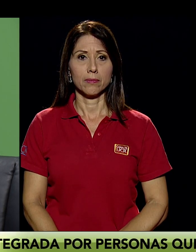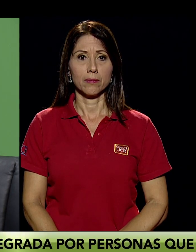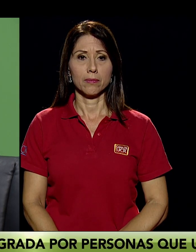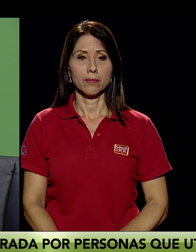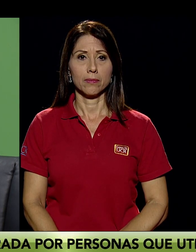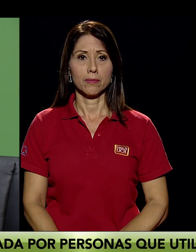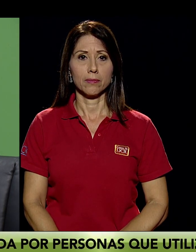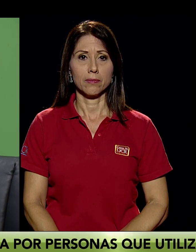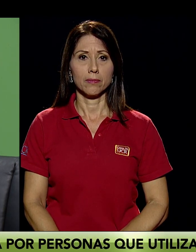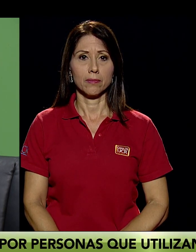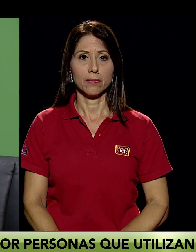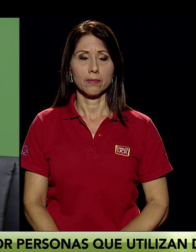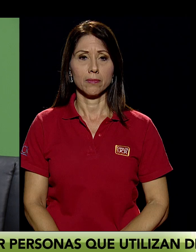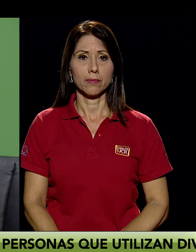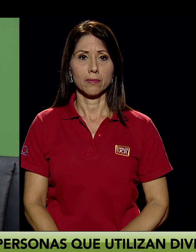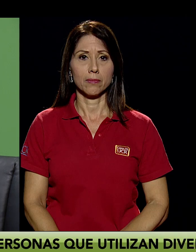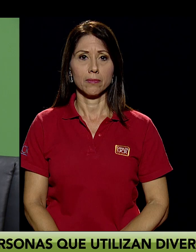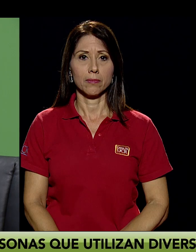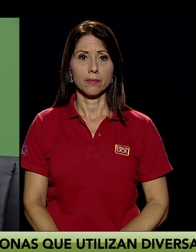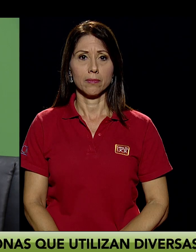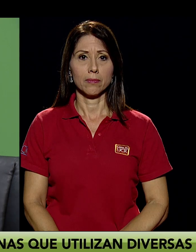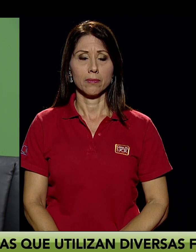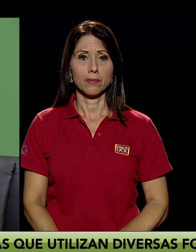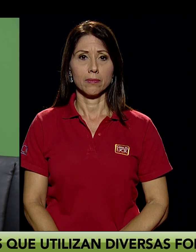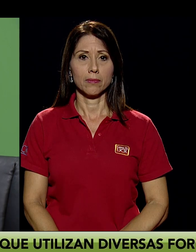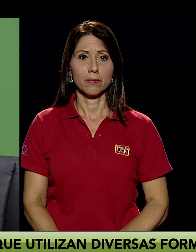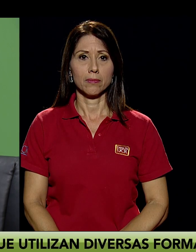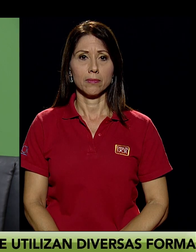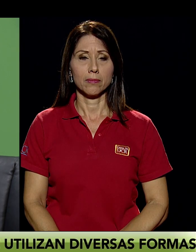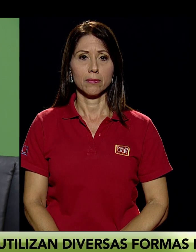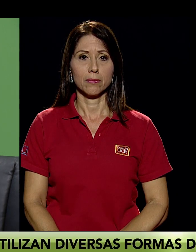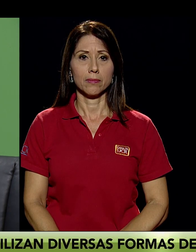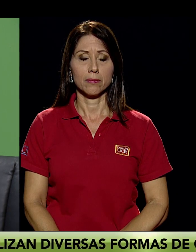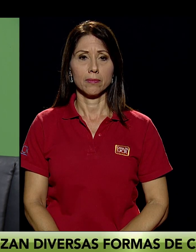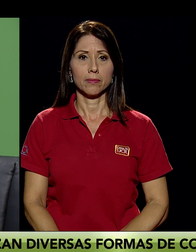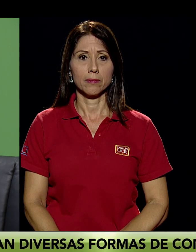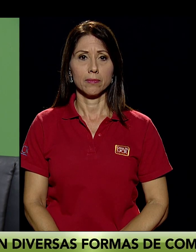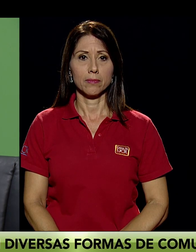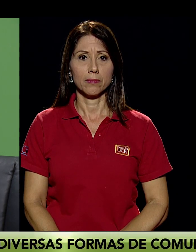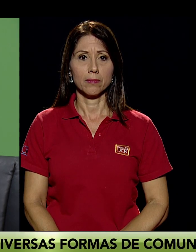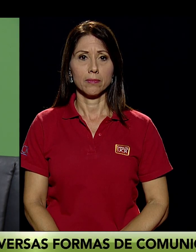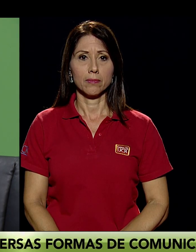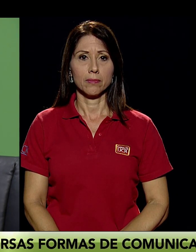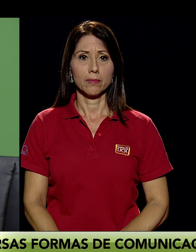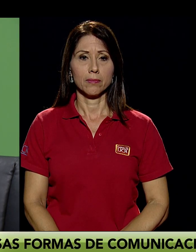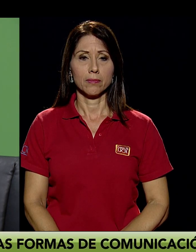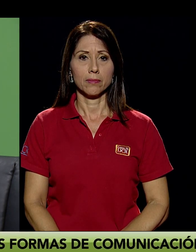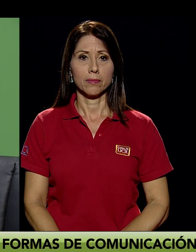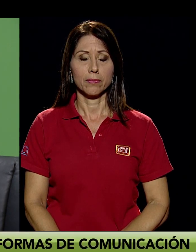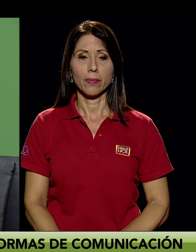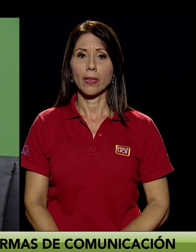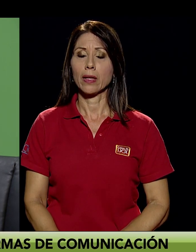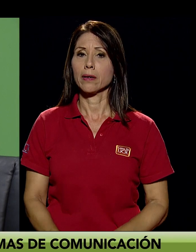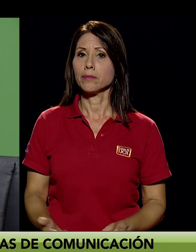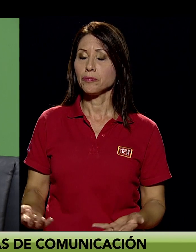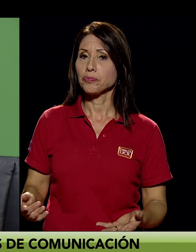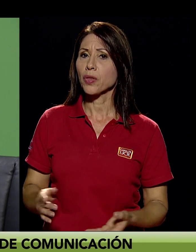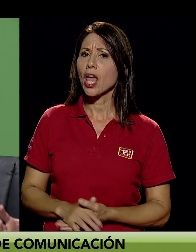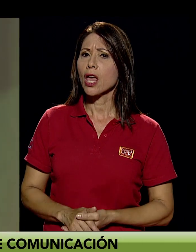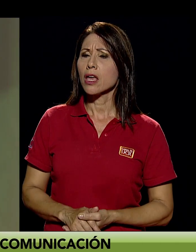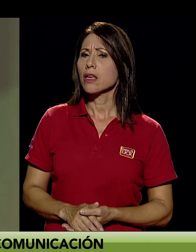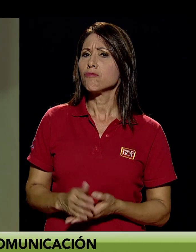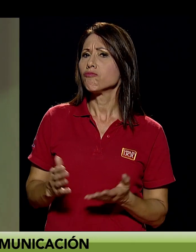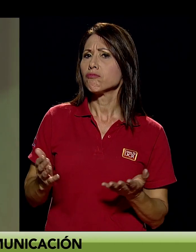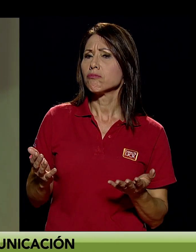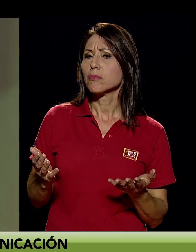Lesco, personas jóvenes, personas mayores. Nosotros estamos abiertos para recibir a toda la población. Y